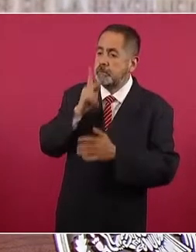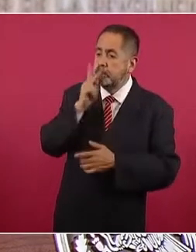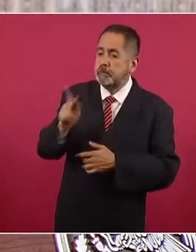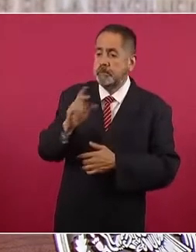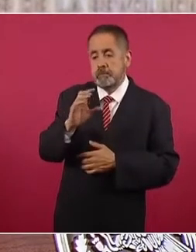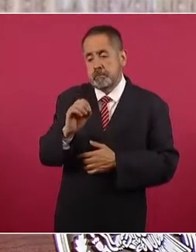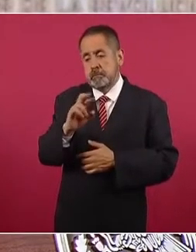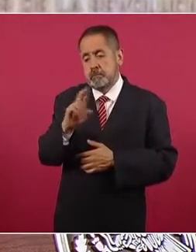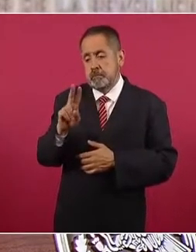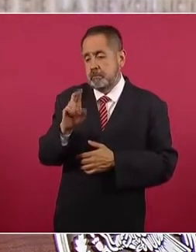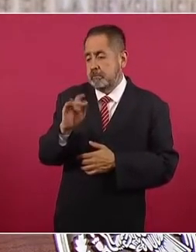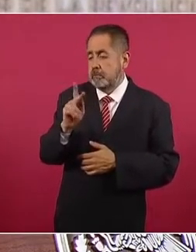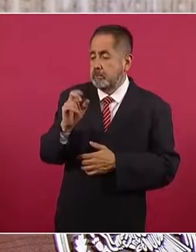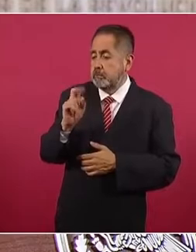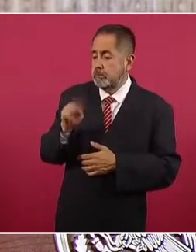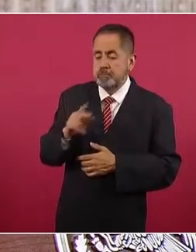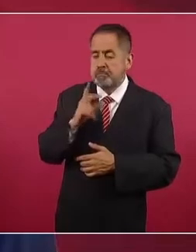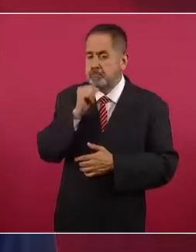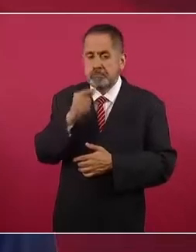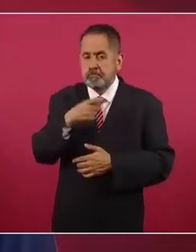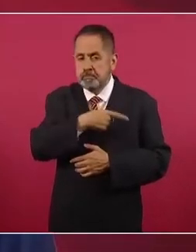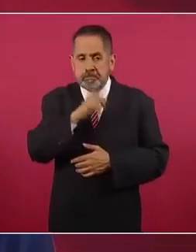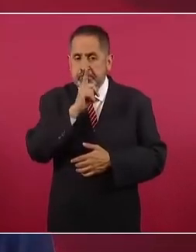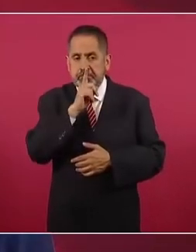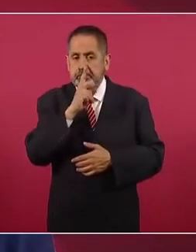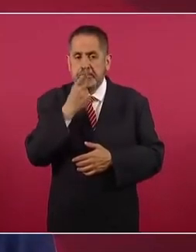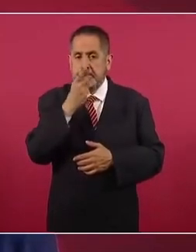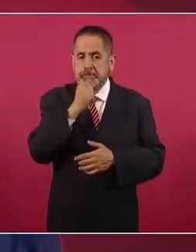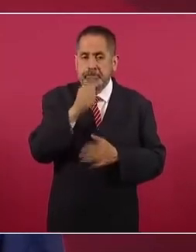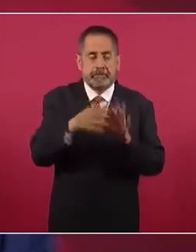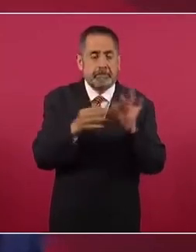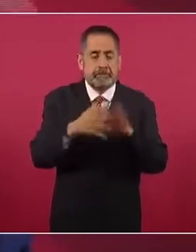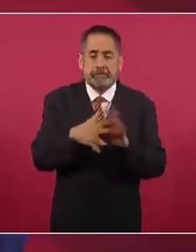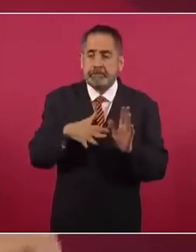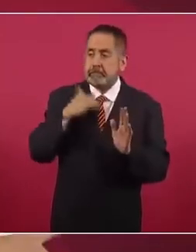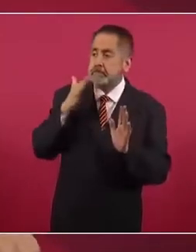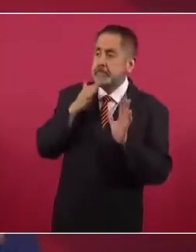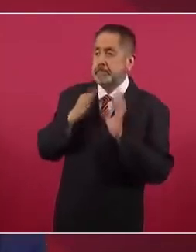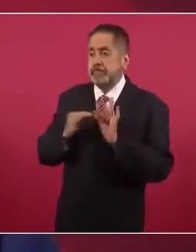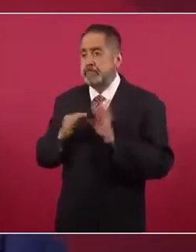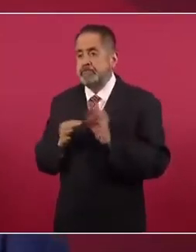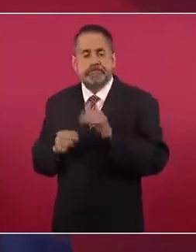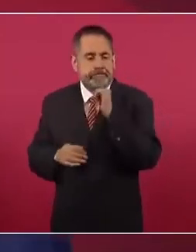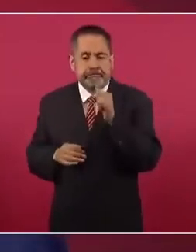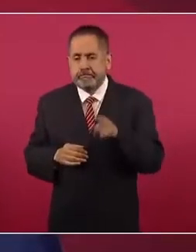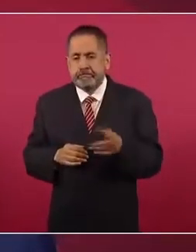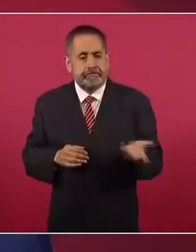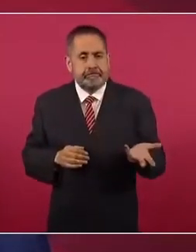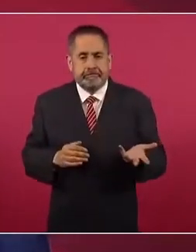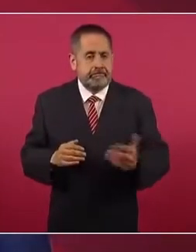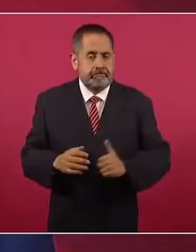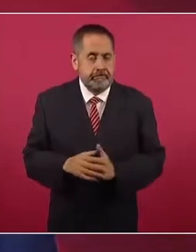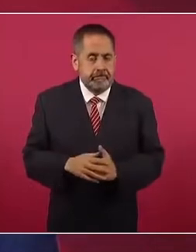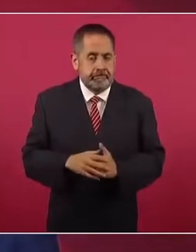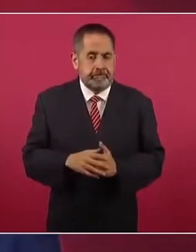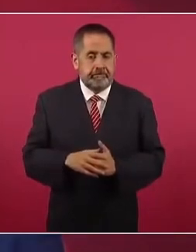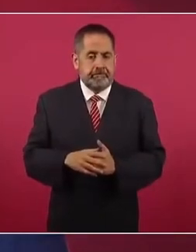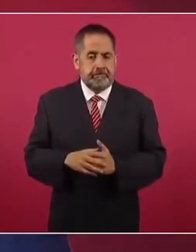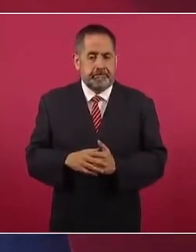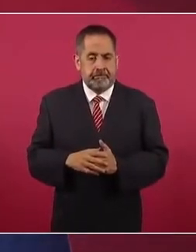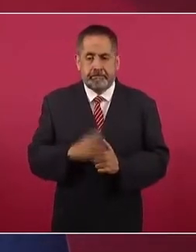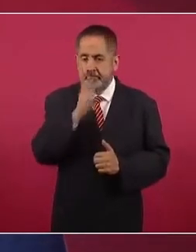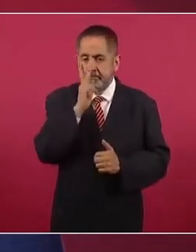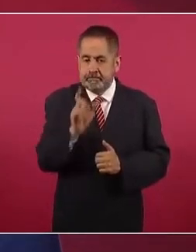prohibido, no estaba la palabra